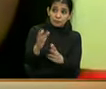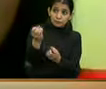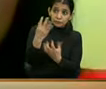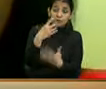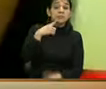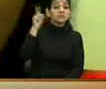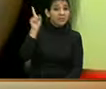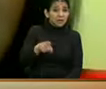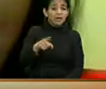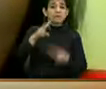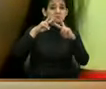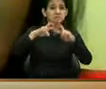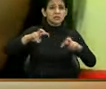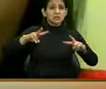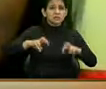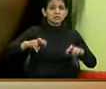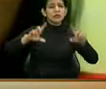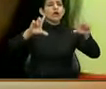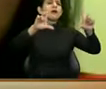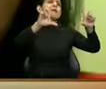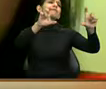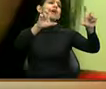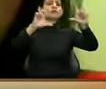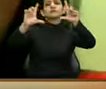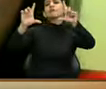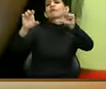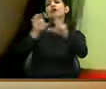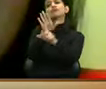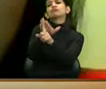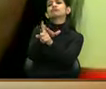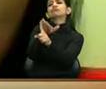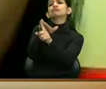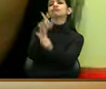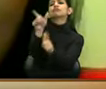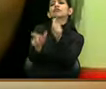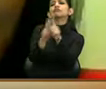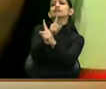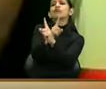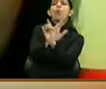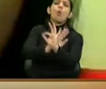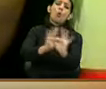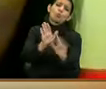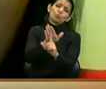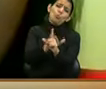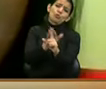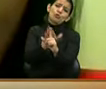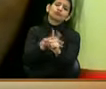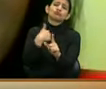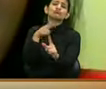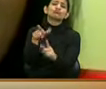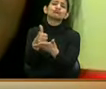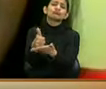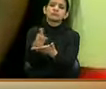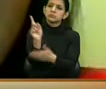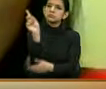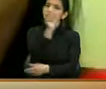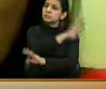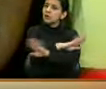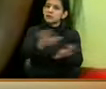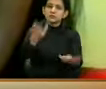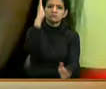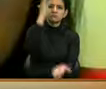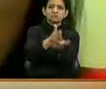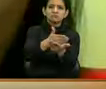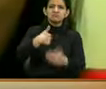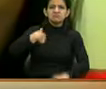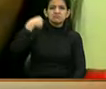expuso. No más fotitos, no más adulos, porque los tomamos en cuenta. Es